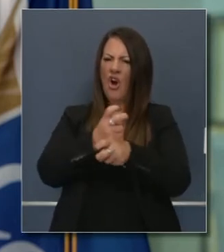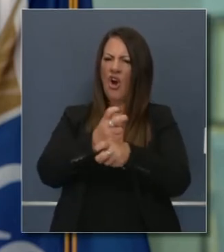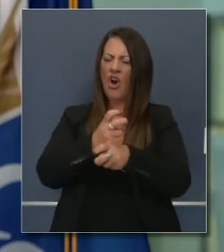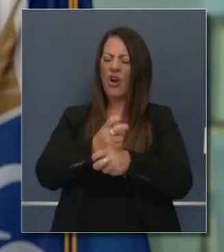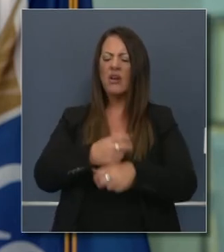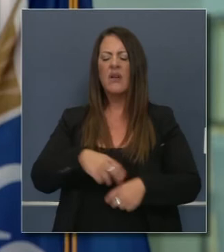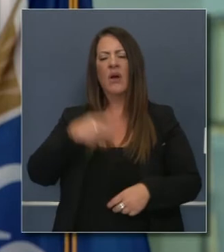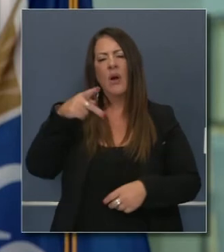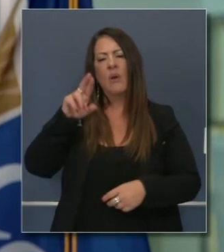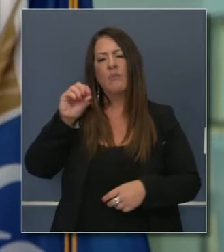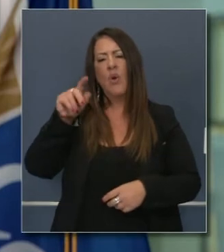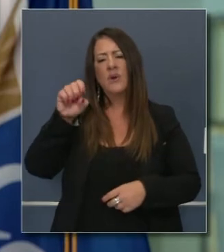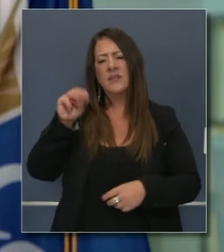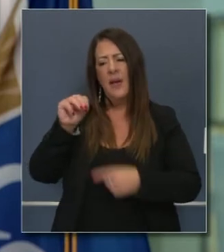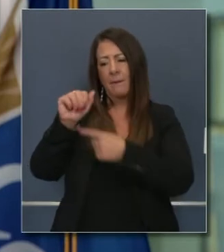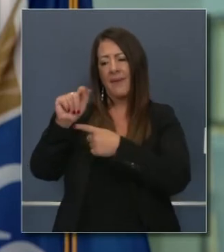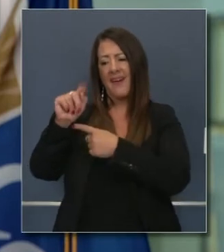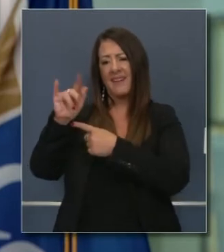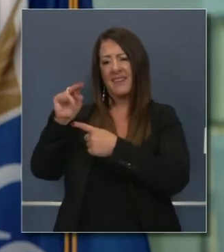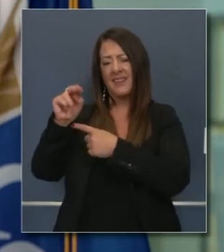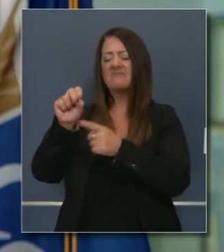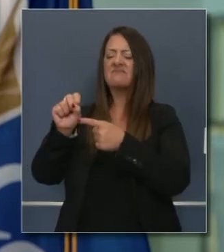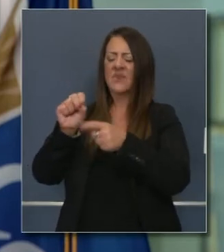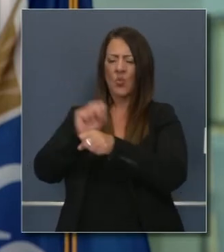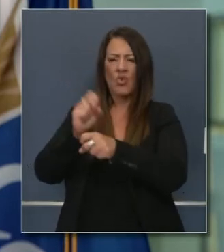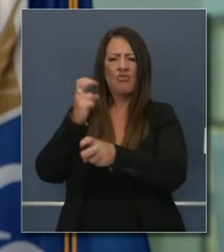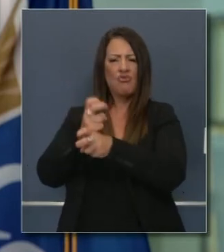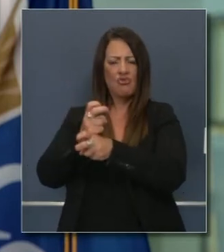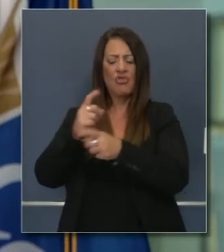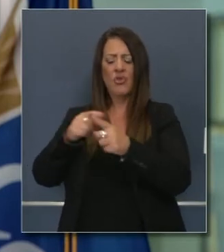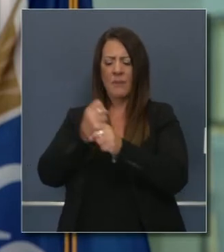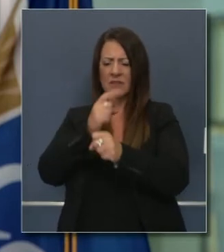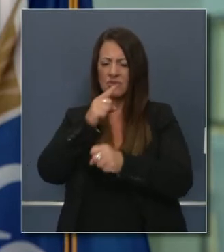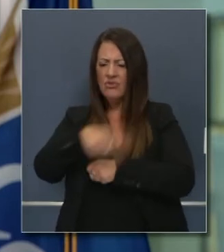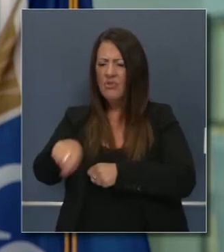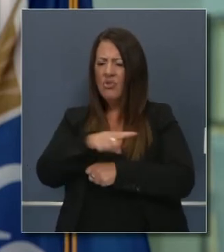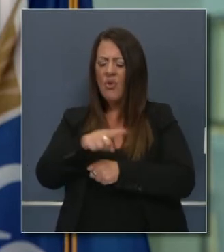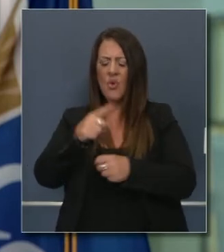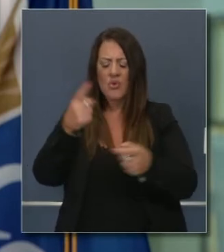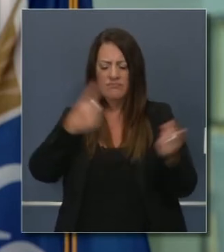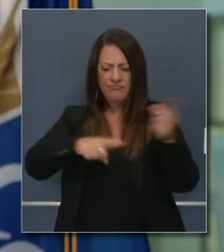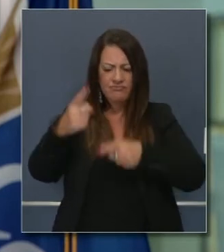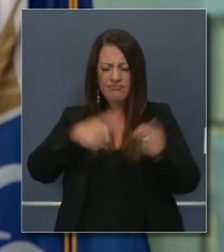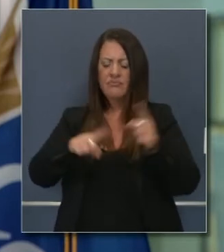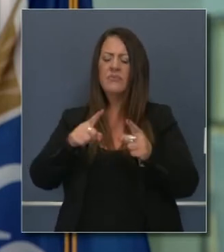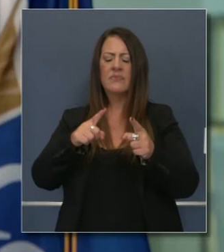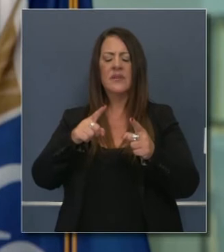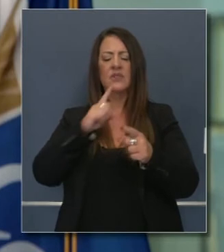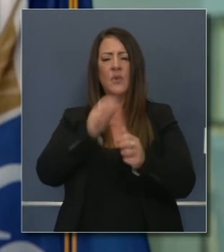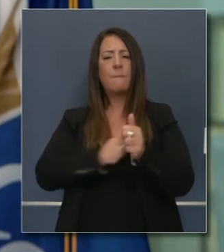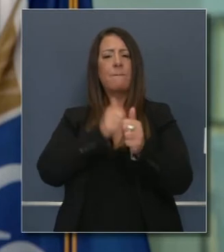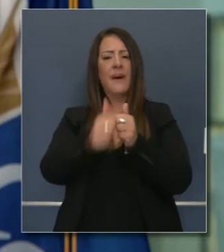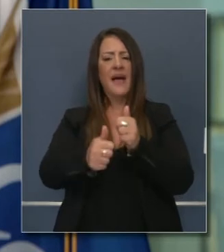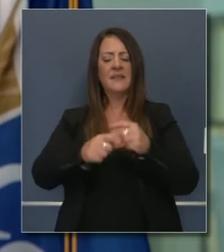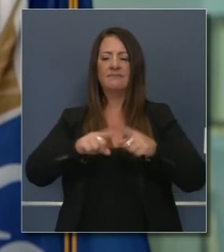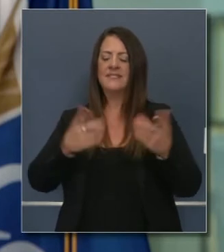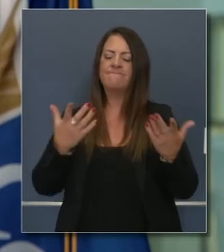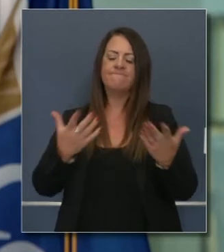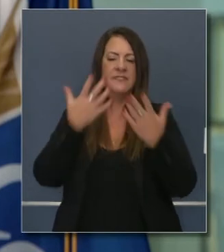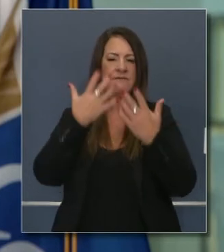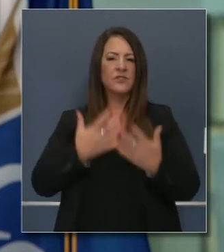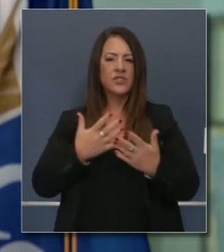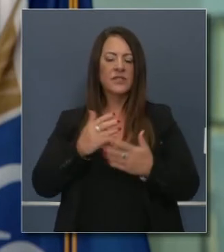trabajó arduamente en ella. Las oficinas estaban trabajando, las cámaras trabajando conjuntamente en los paquetes, pero